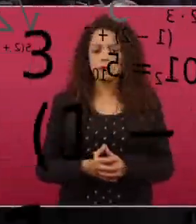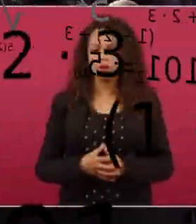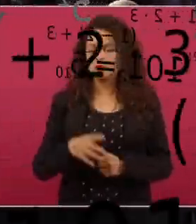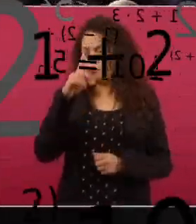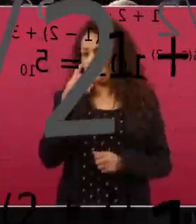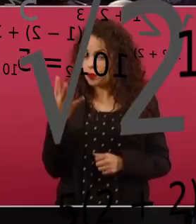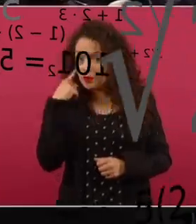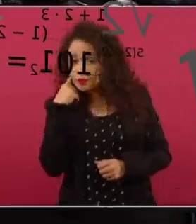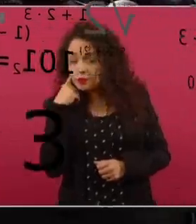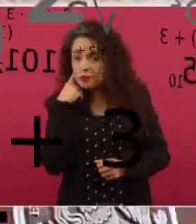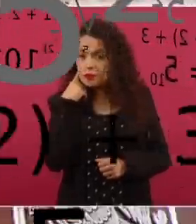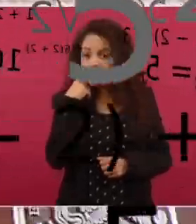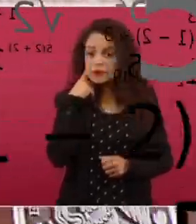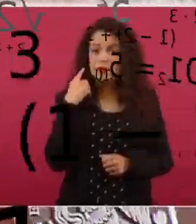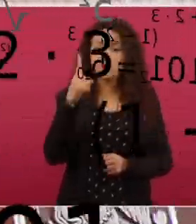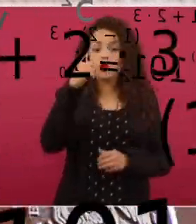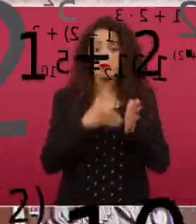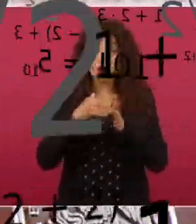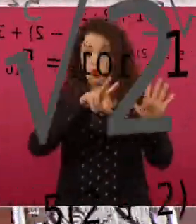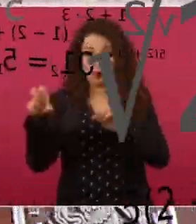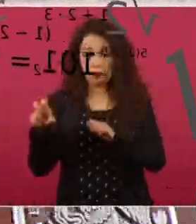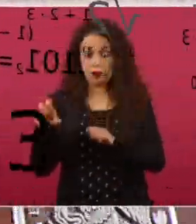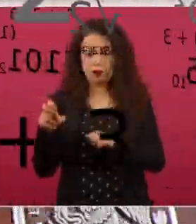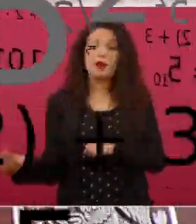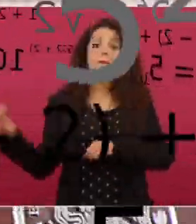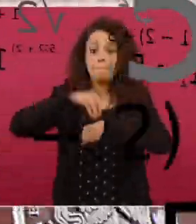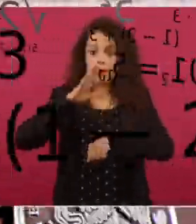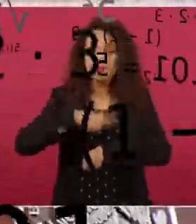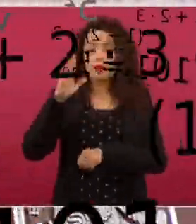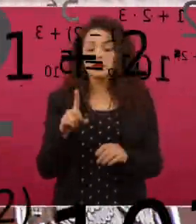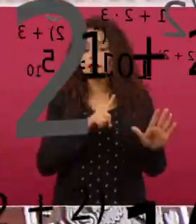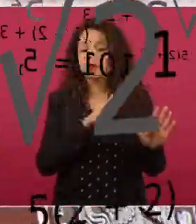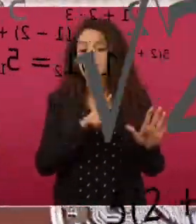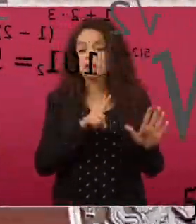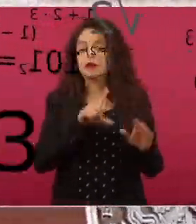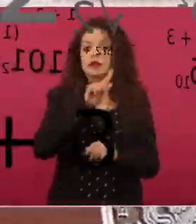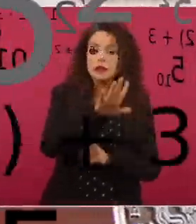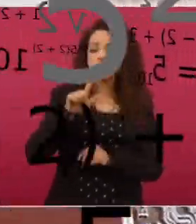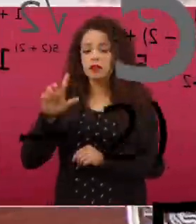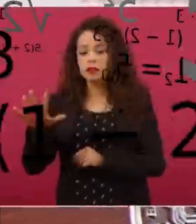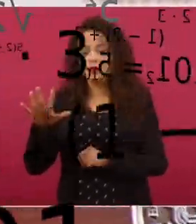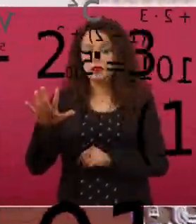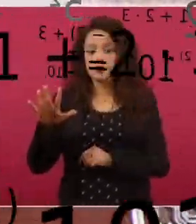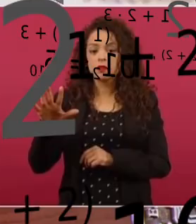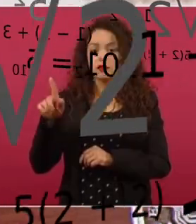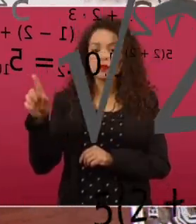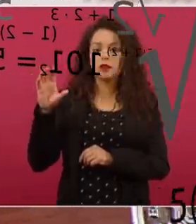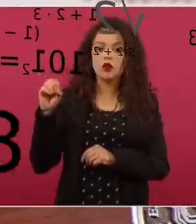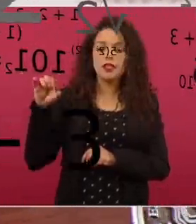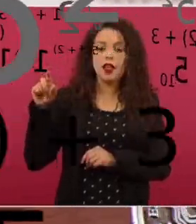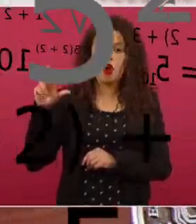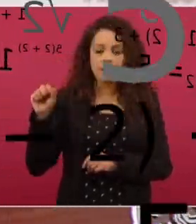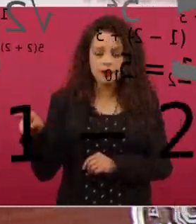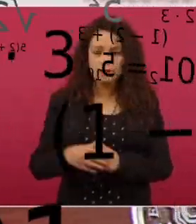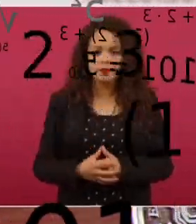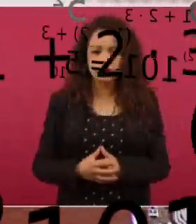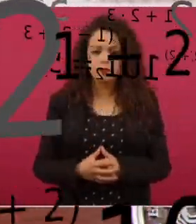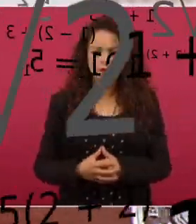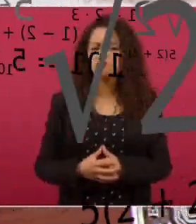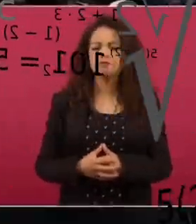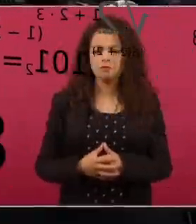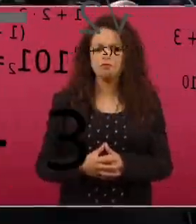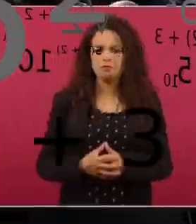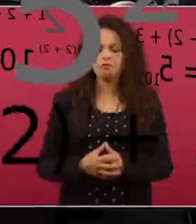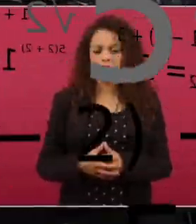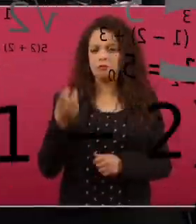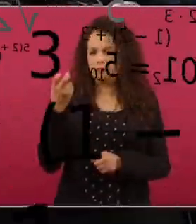¿1 millón? 800. Y 100, 75 y 75 de las coquizadoras. ¿2 millón? Sí, más